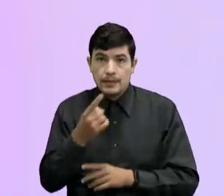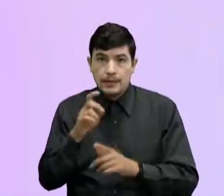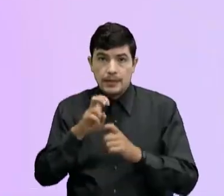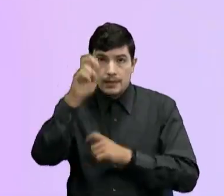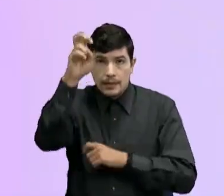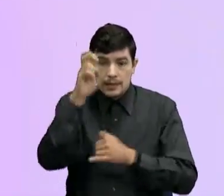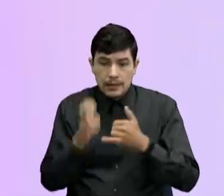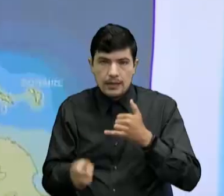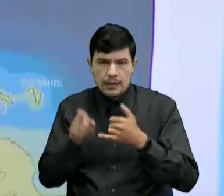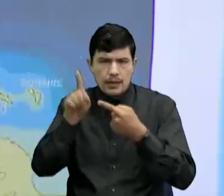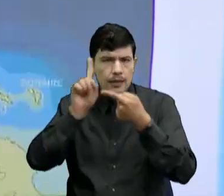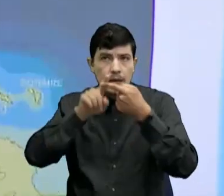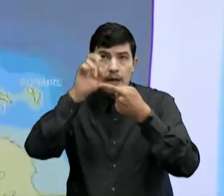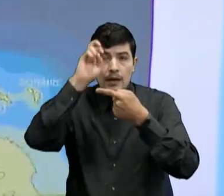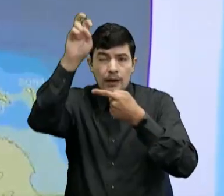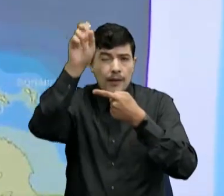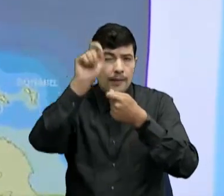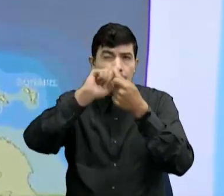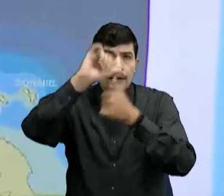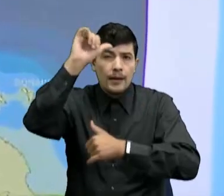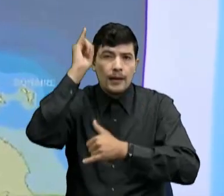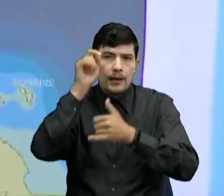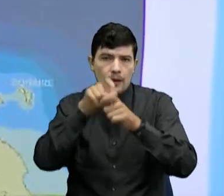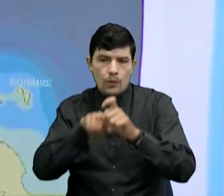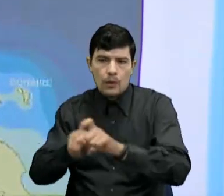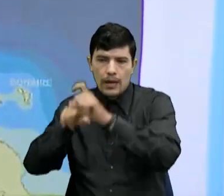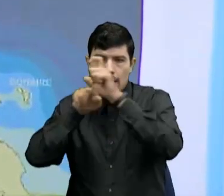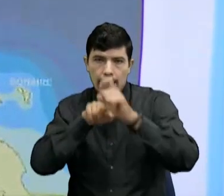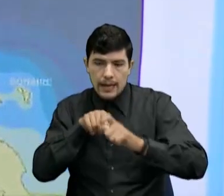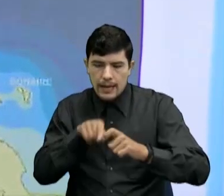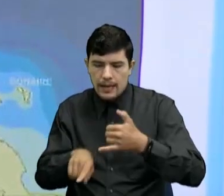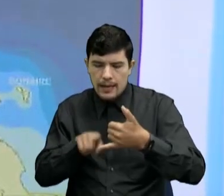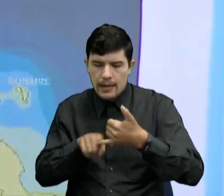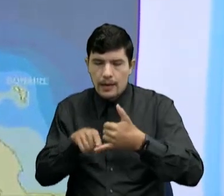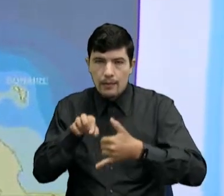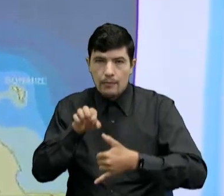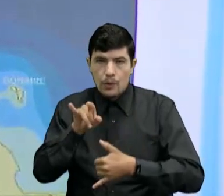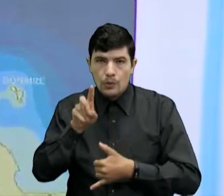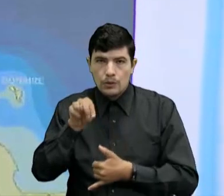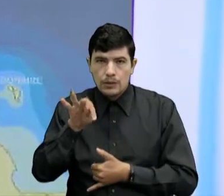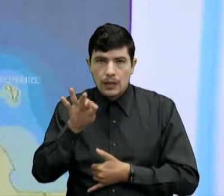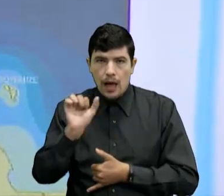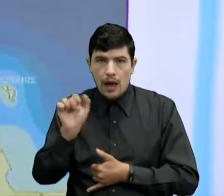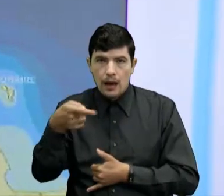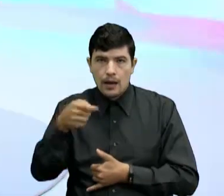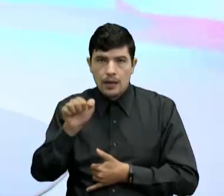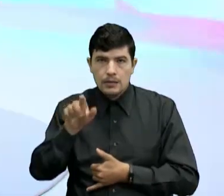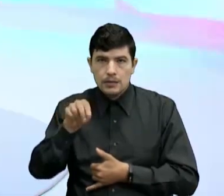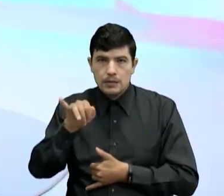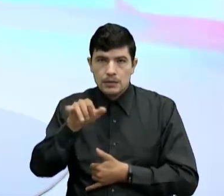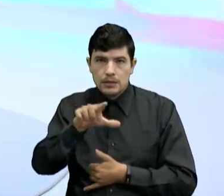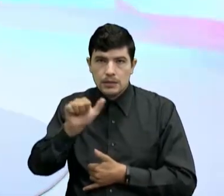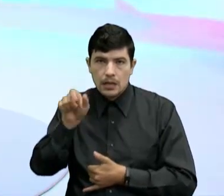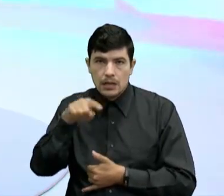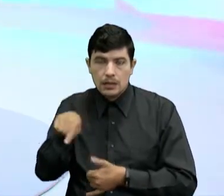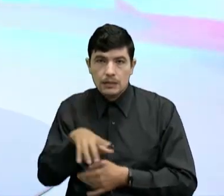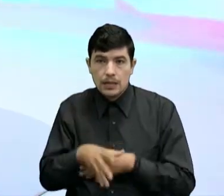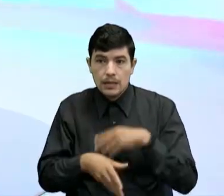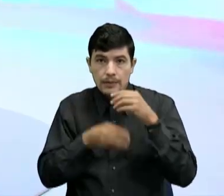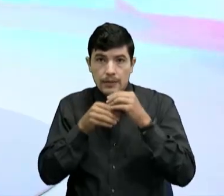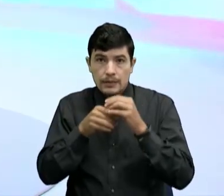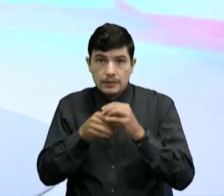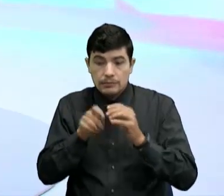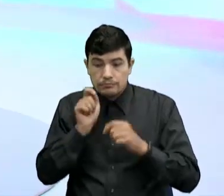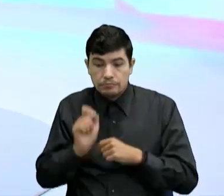en la guajira Y el punto de latitud Es en Punta Gallinas Correcto ¿Cierto? Y la latitud sur Queda en los